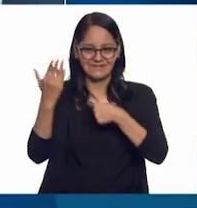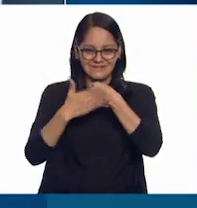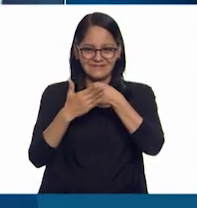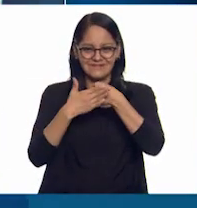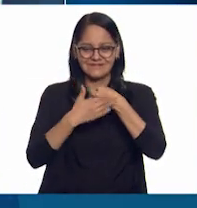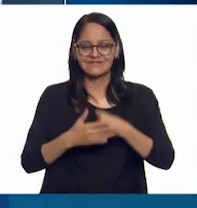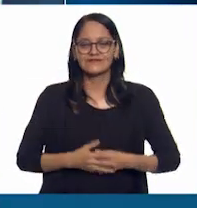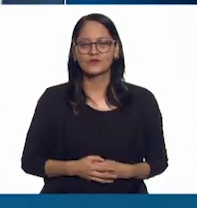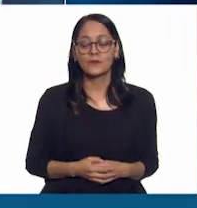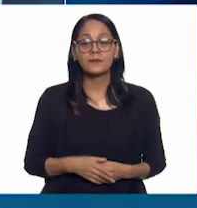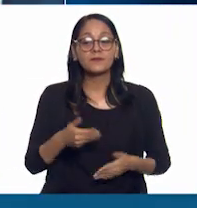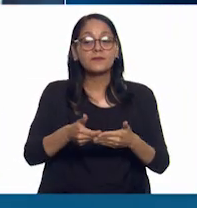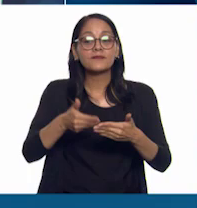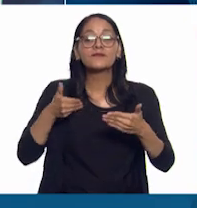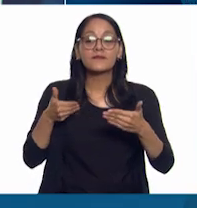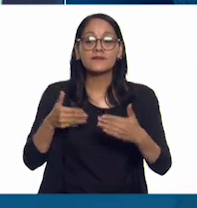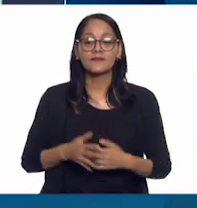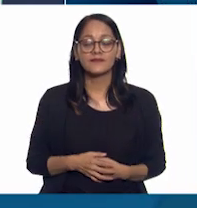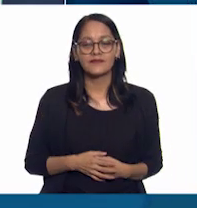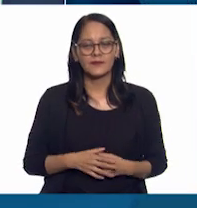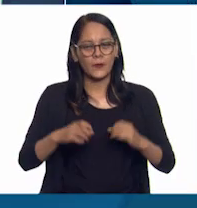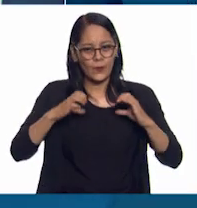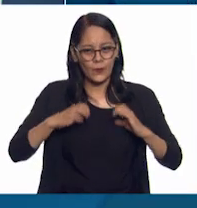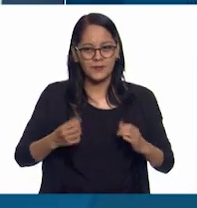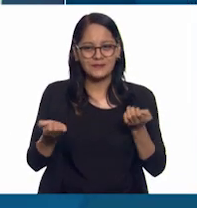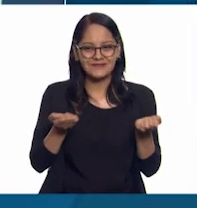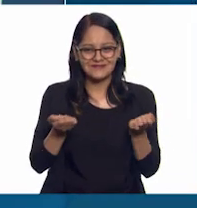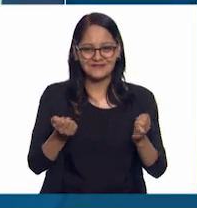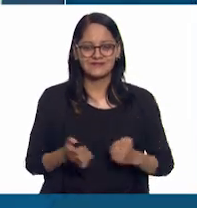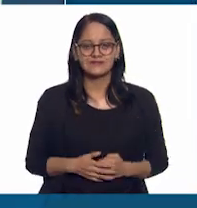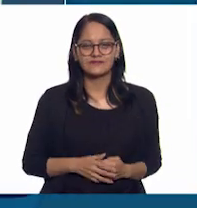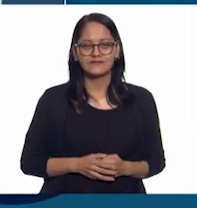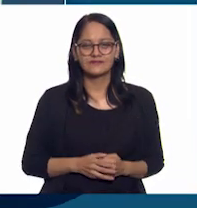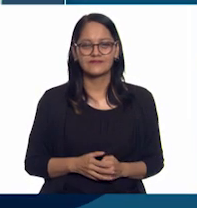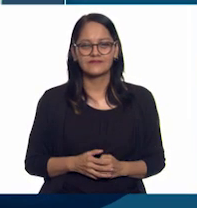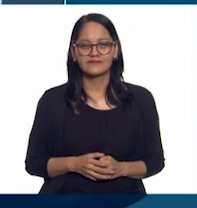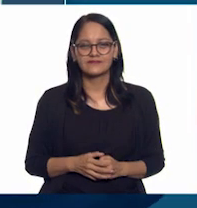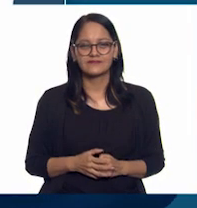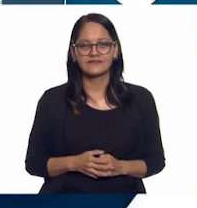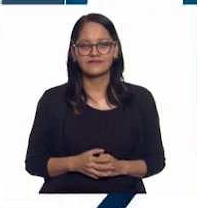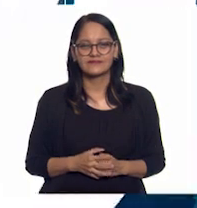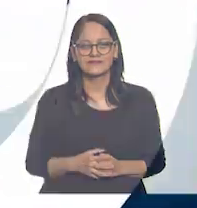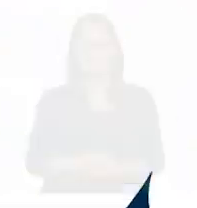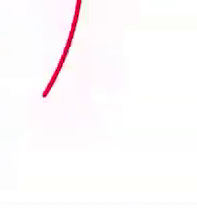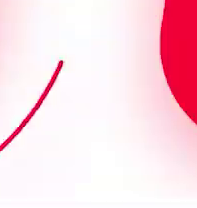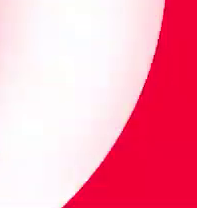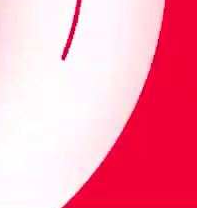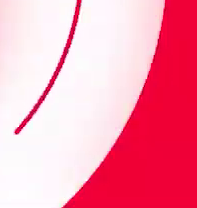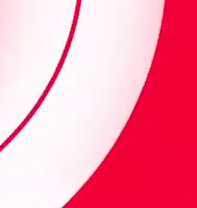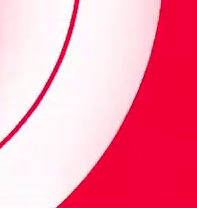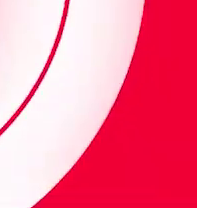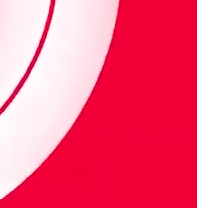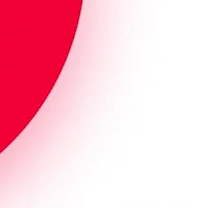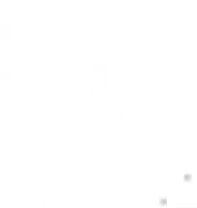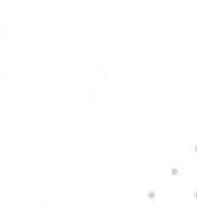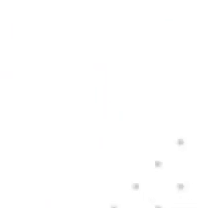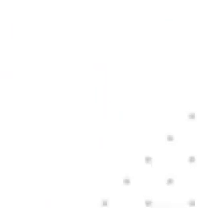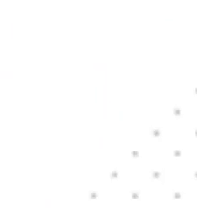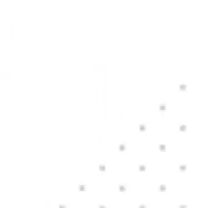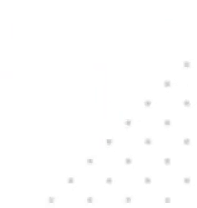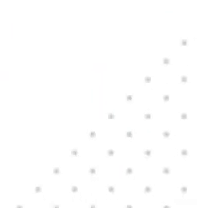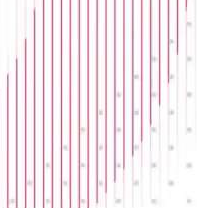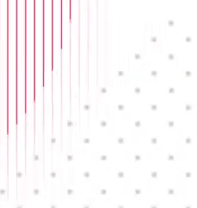próxima! ¡Pero antes, a movernos un poco! ¡Woo! ¡No! ¡No!